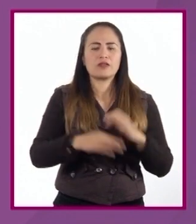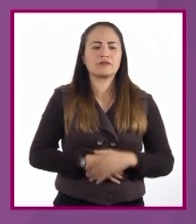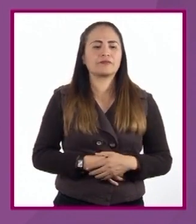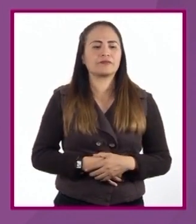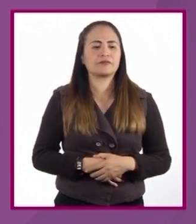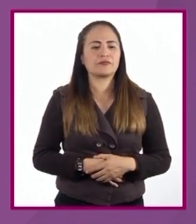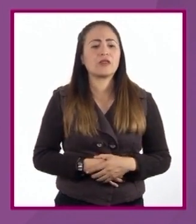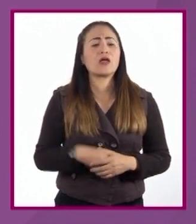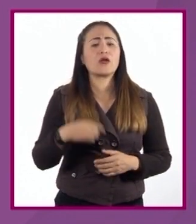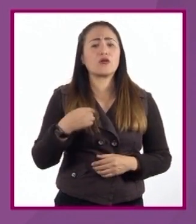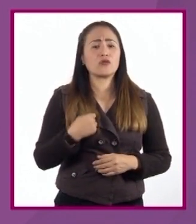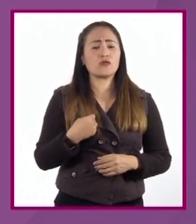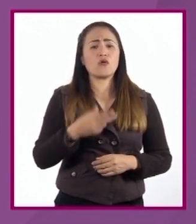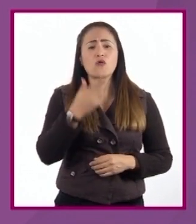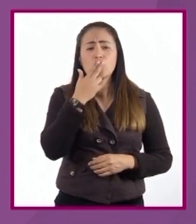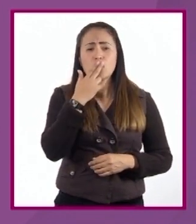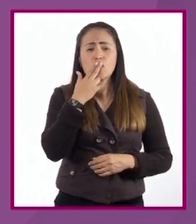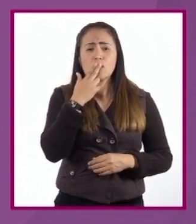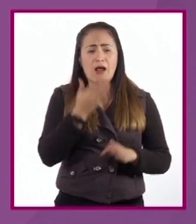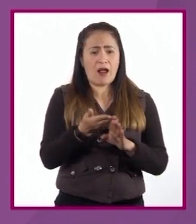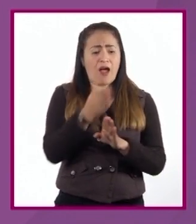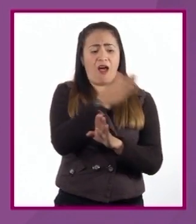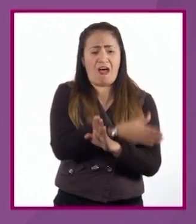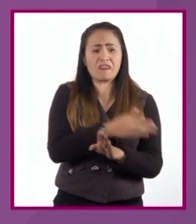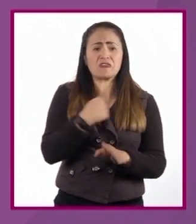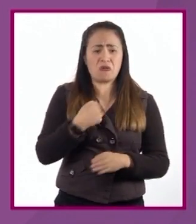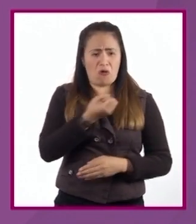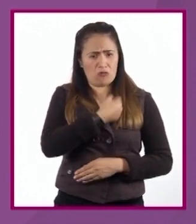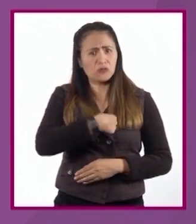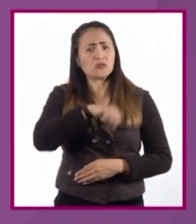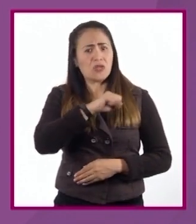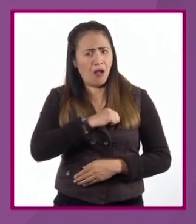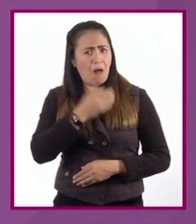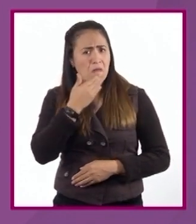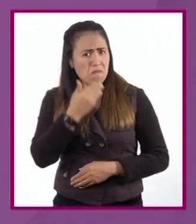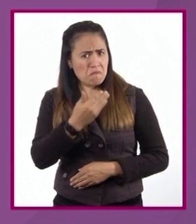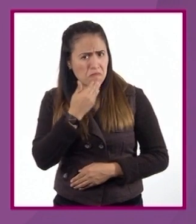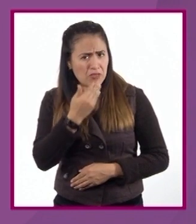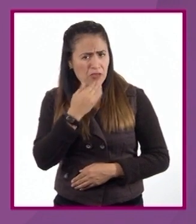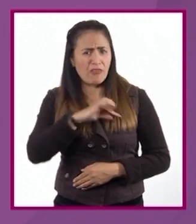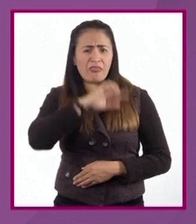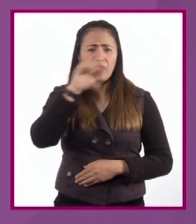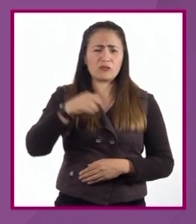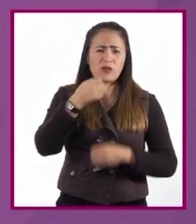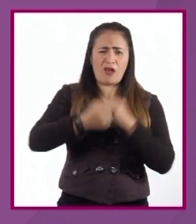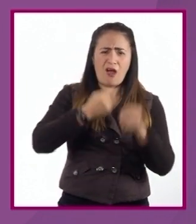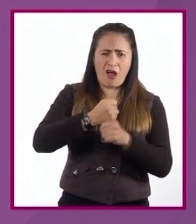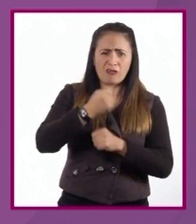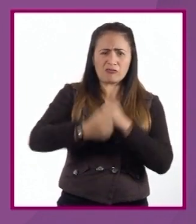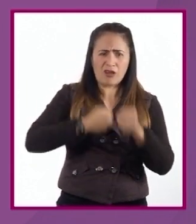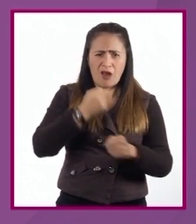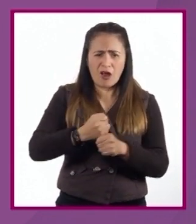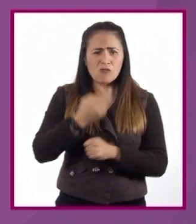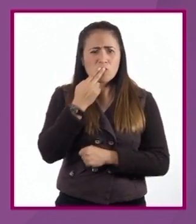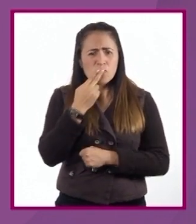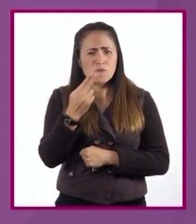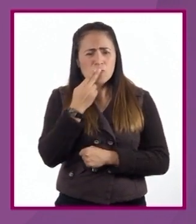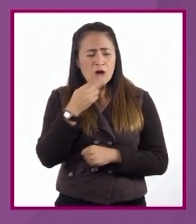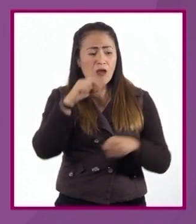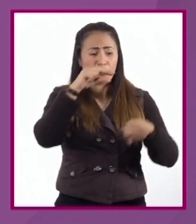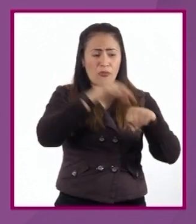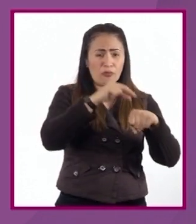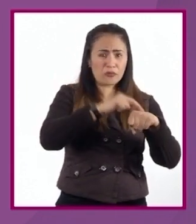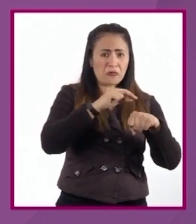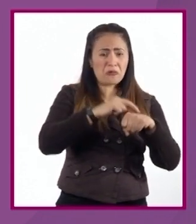yo gozaba de una buena condición física. Sin embargo, después de algunos años de consumir cigarrillos, el doctor me